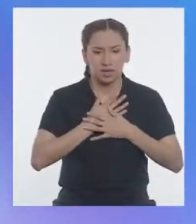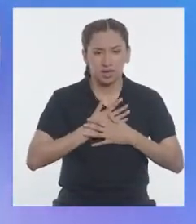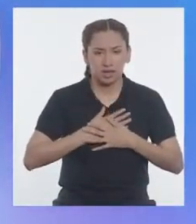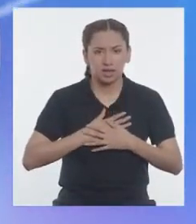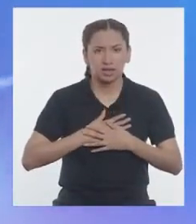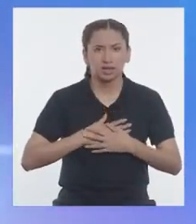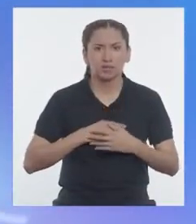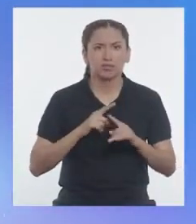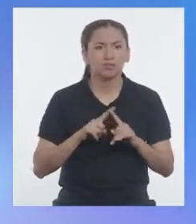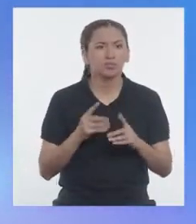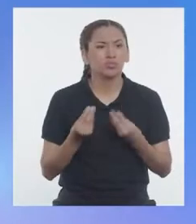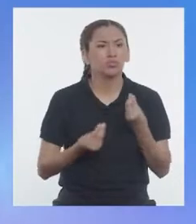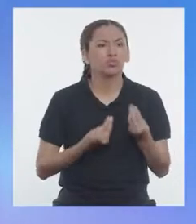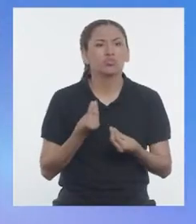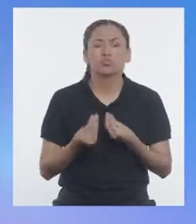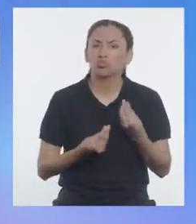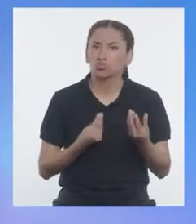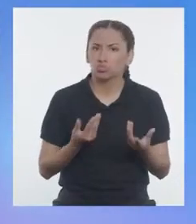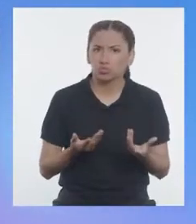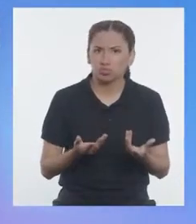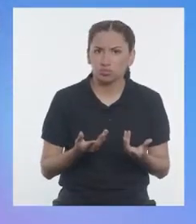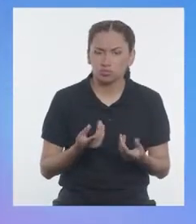¿Pero cómo?